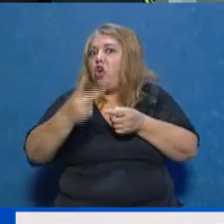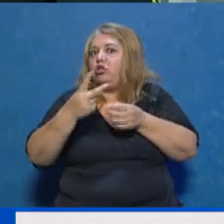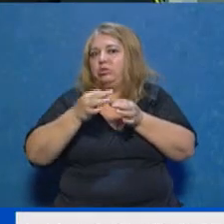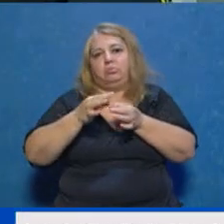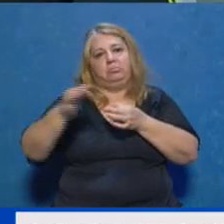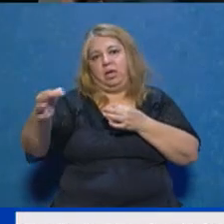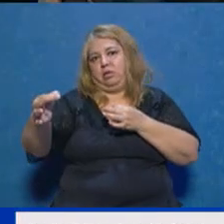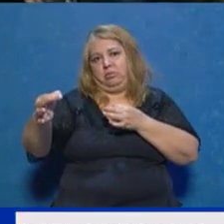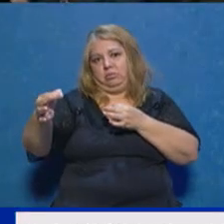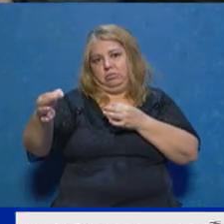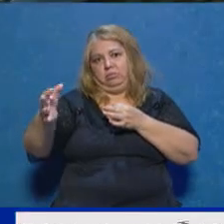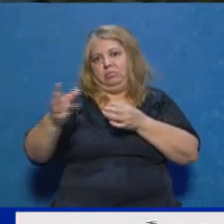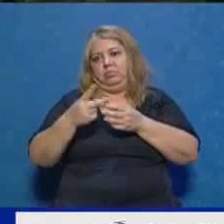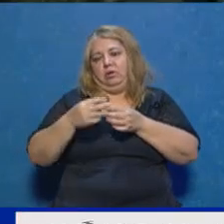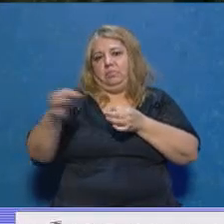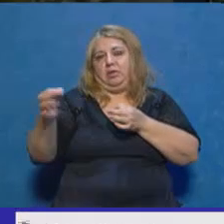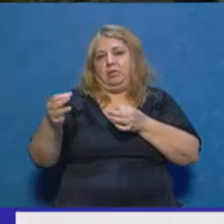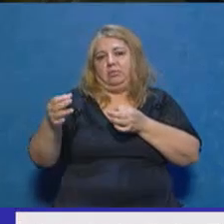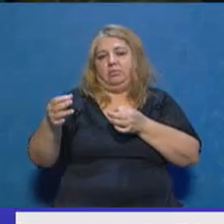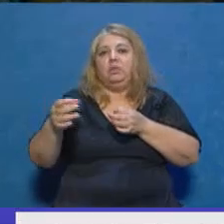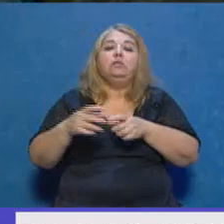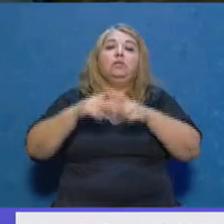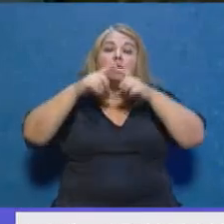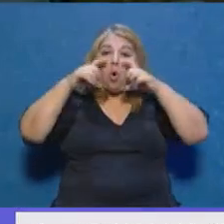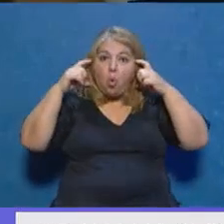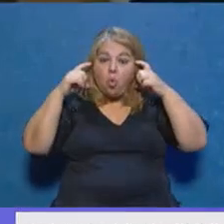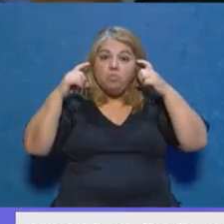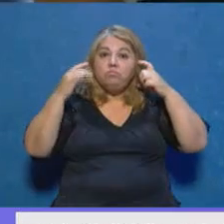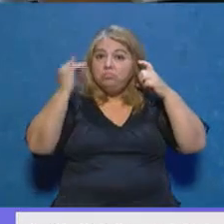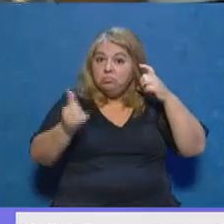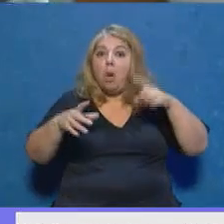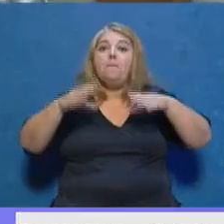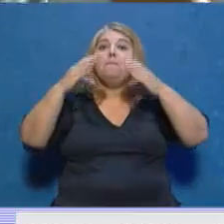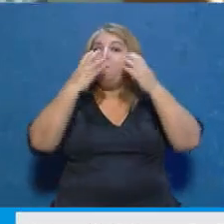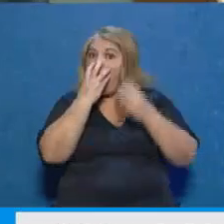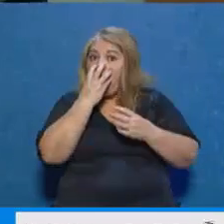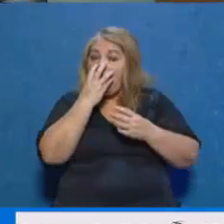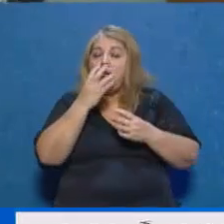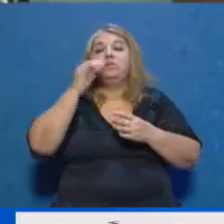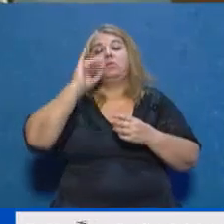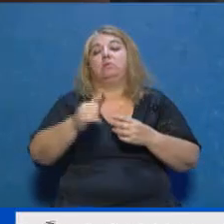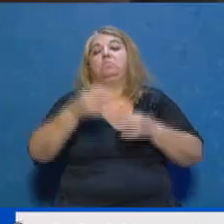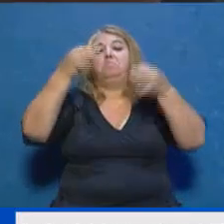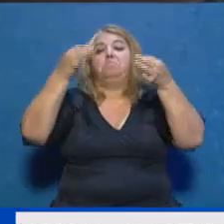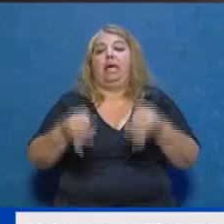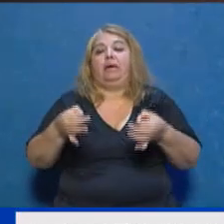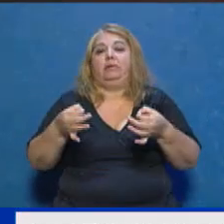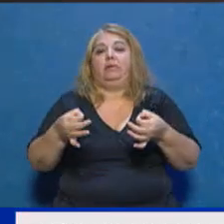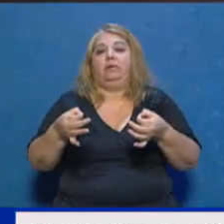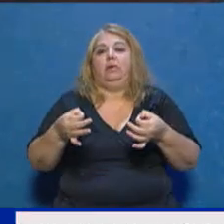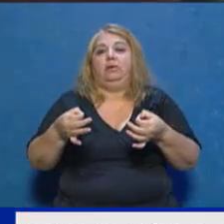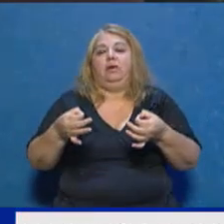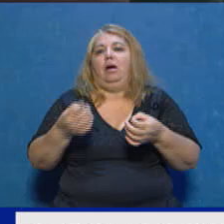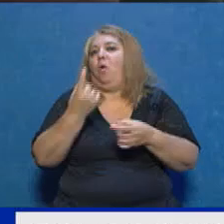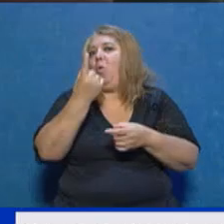del resto de la gente. Si lo van a usar, la idea es usarlos bien, además, usarlos durante no